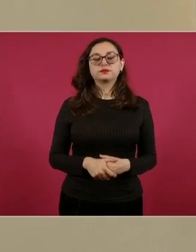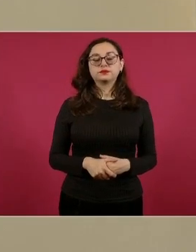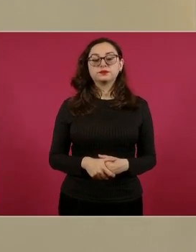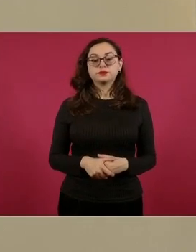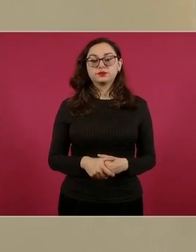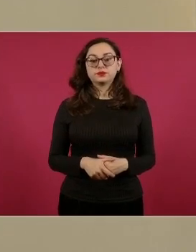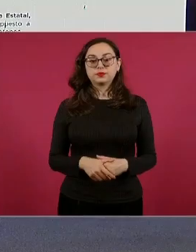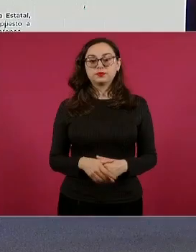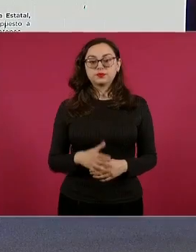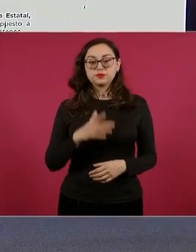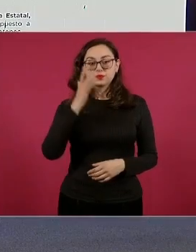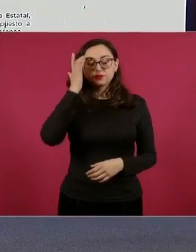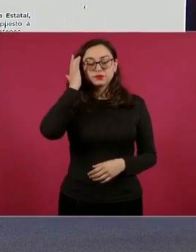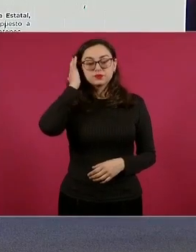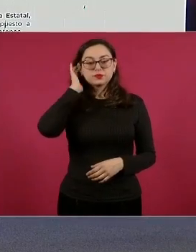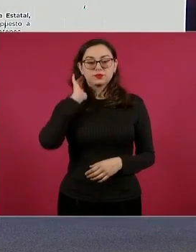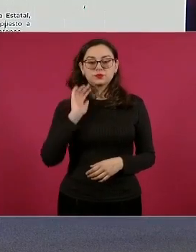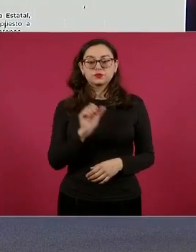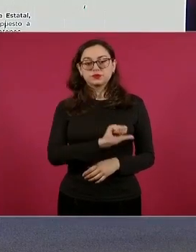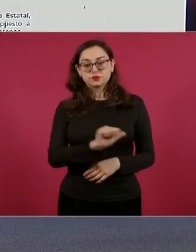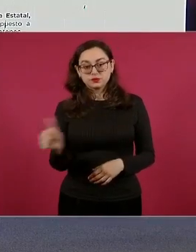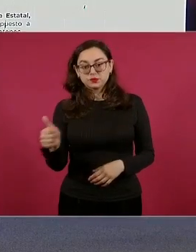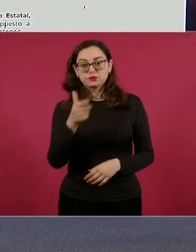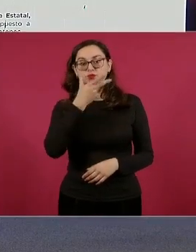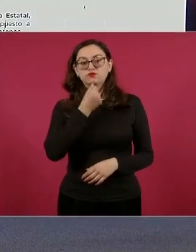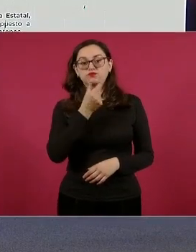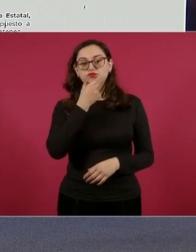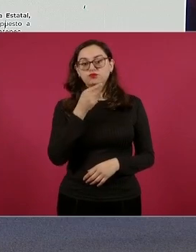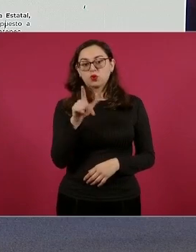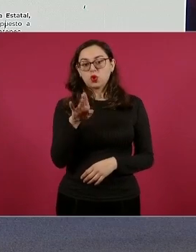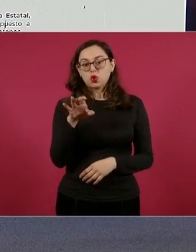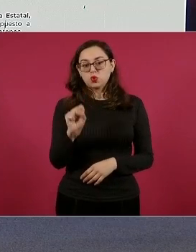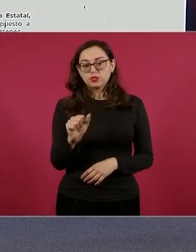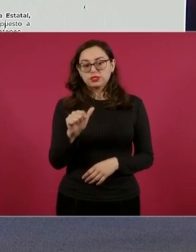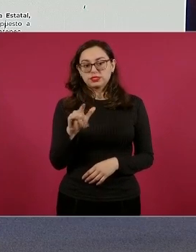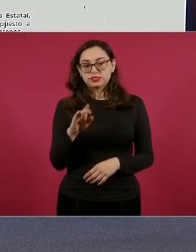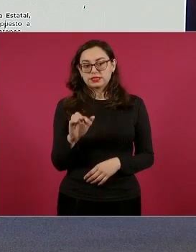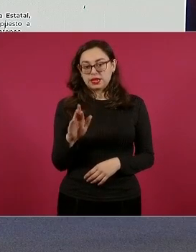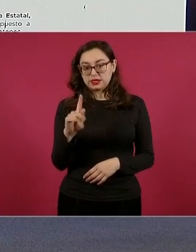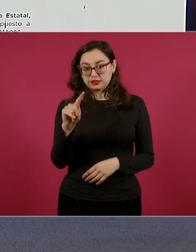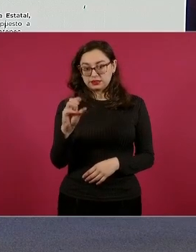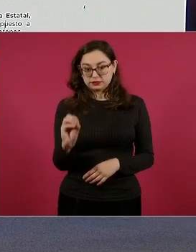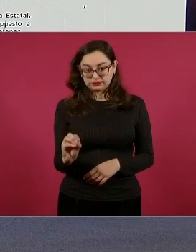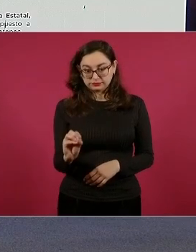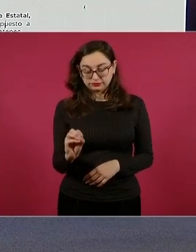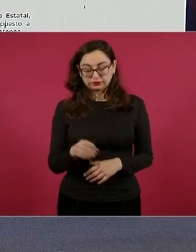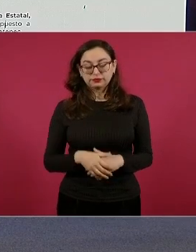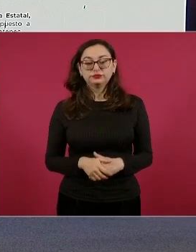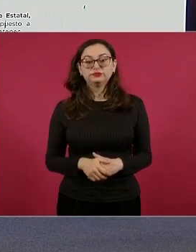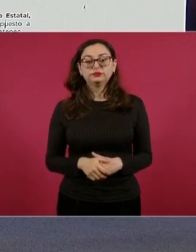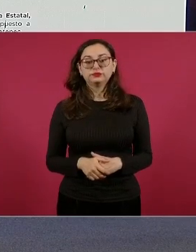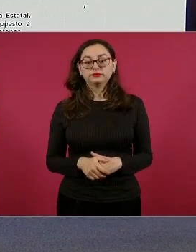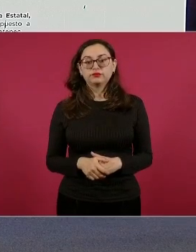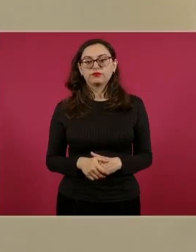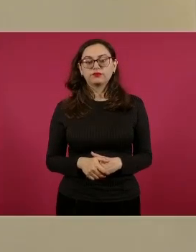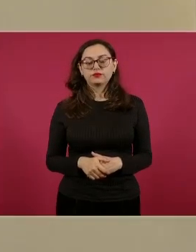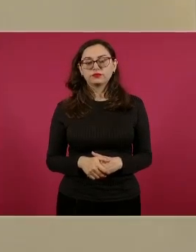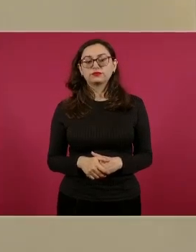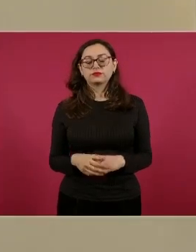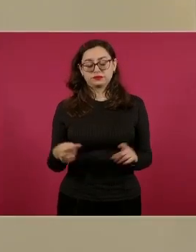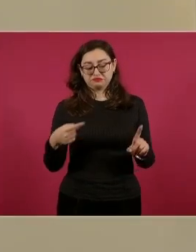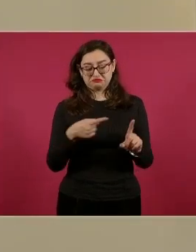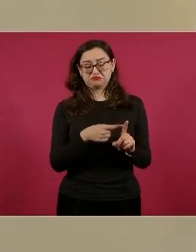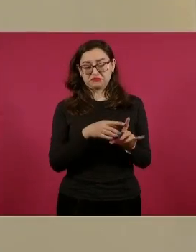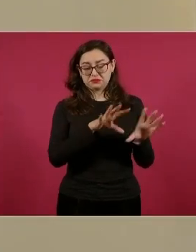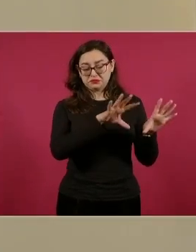Esta vinculación a proceso se trata de Luis Alberto N., él es vinculado a proceso con medida cautelar de prisión preventiva justificada